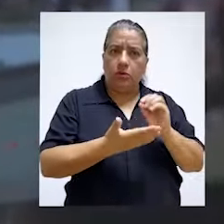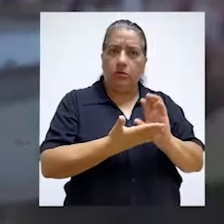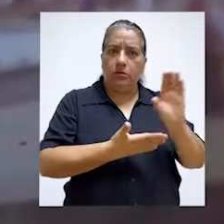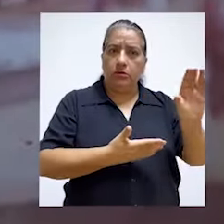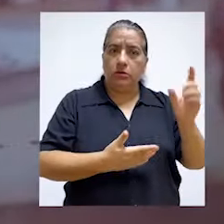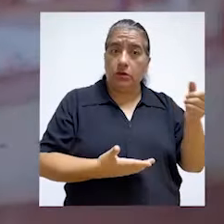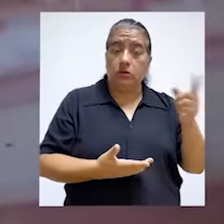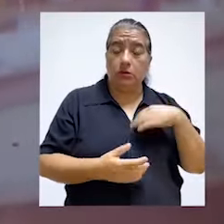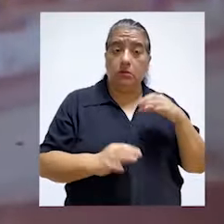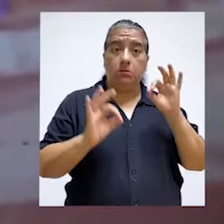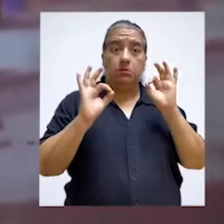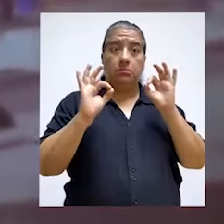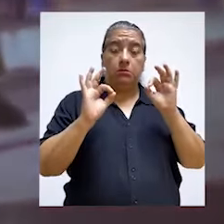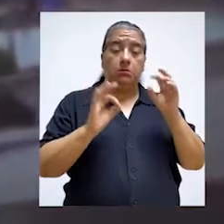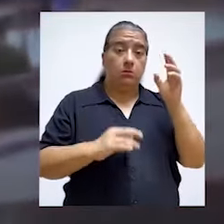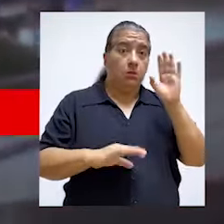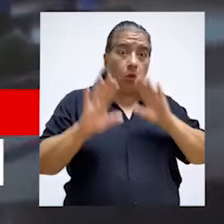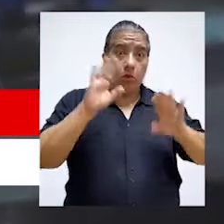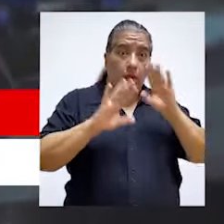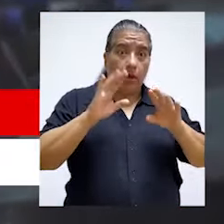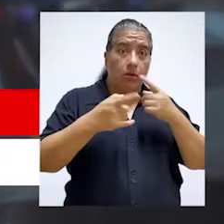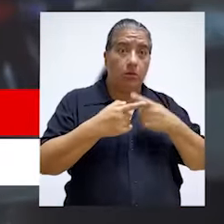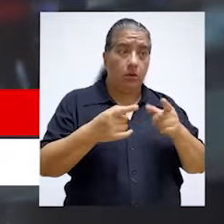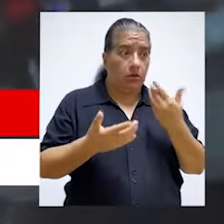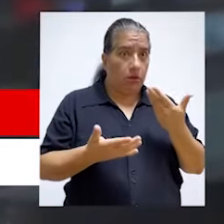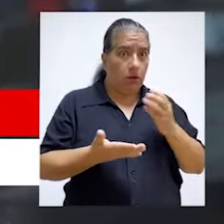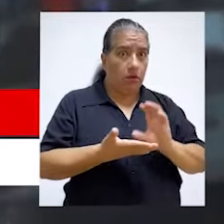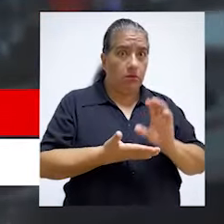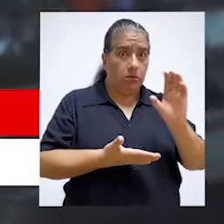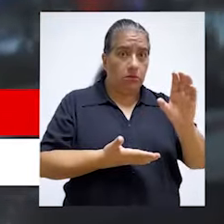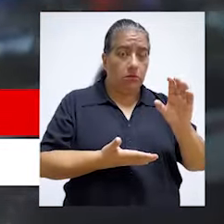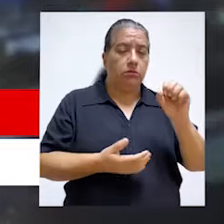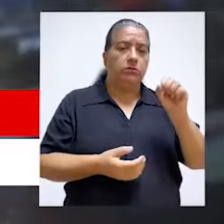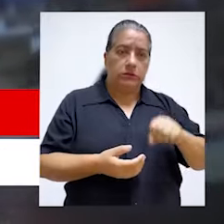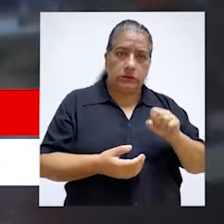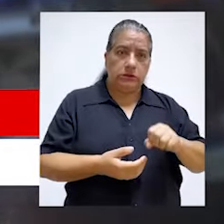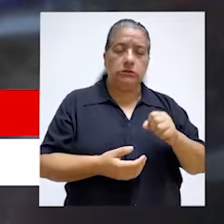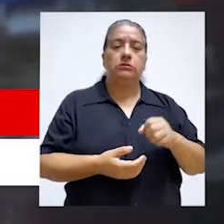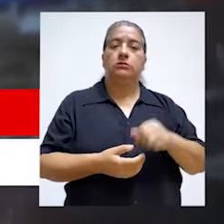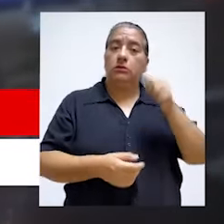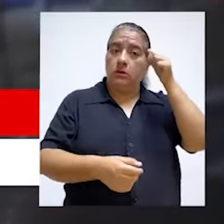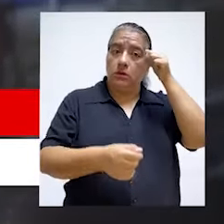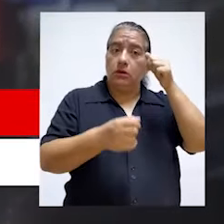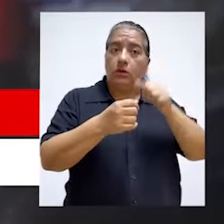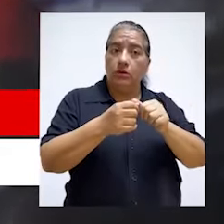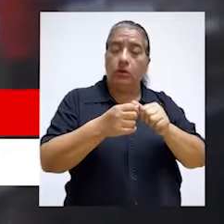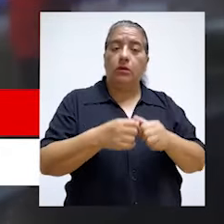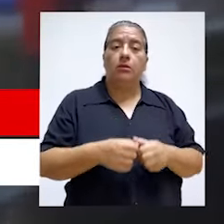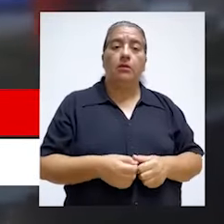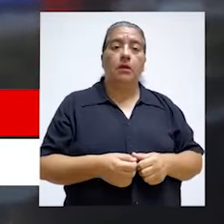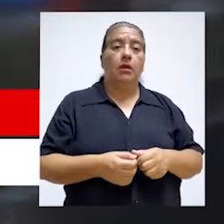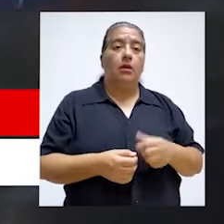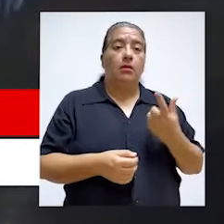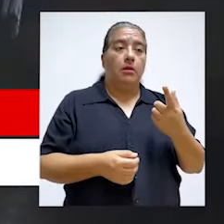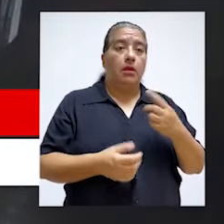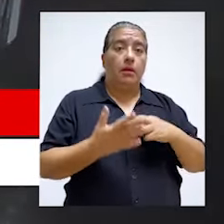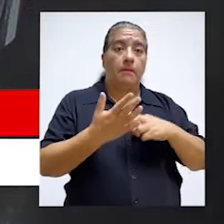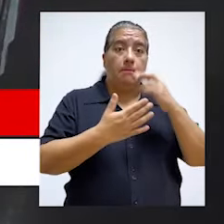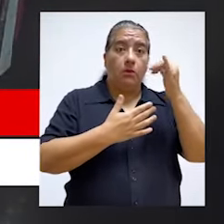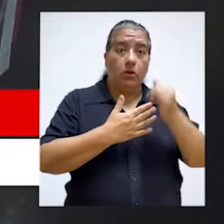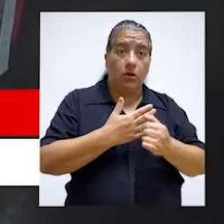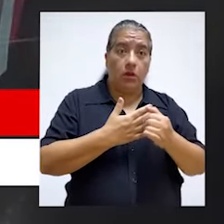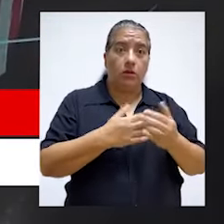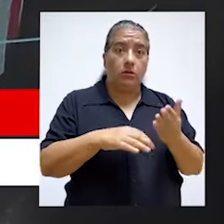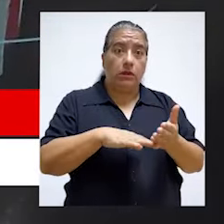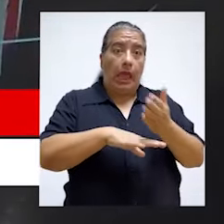supuesto, porque además recordemos que alrededor para poder ejecutar muchos de estos proyectos se contratan consultorías de obra para poder aprobar estos expedientes